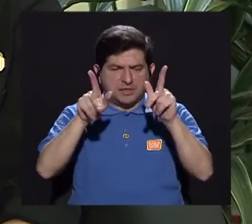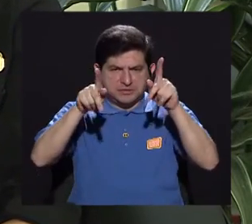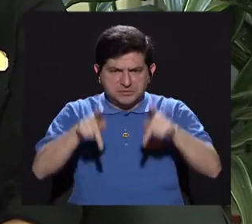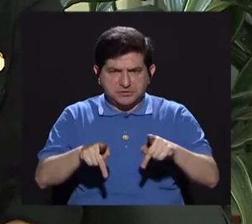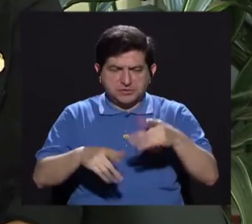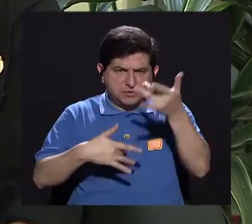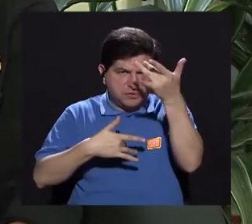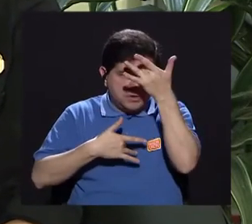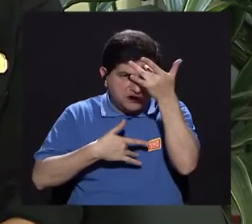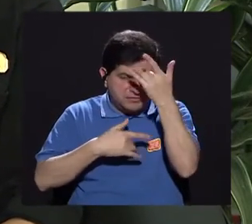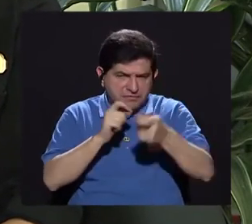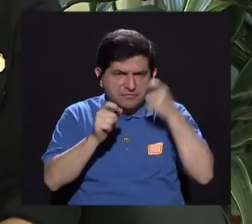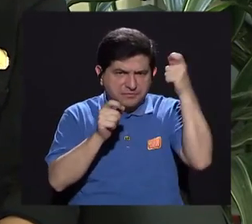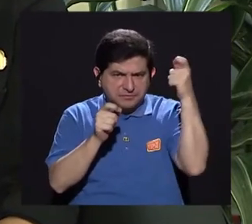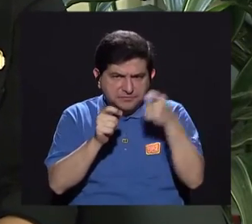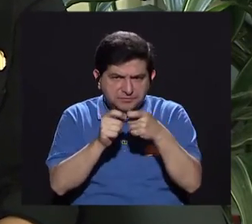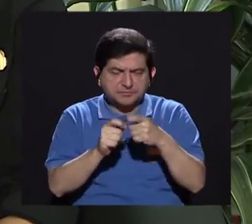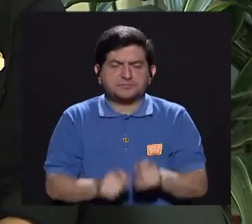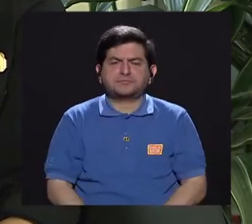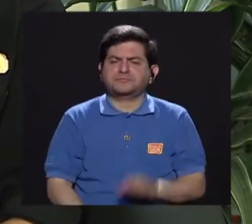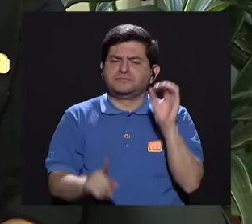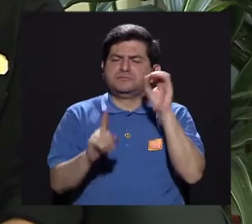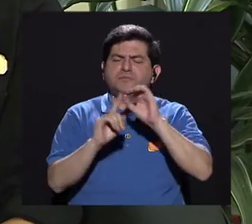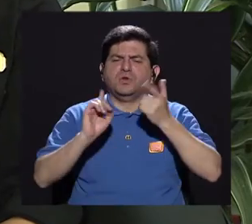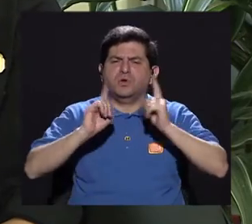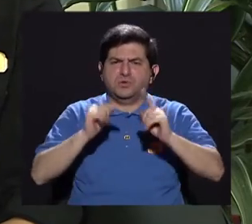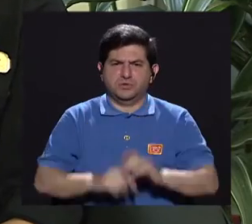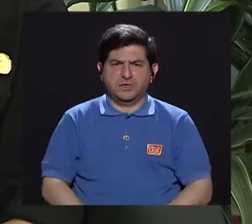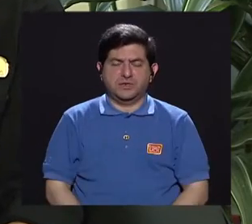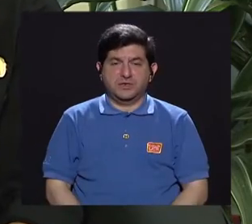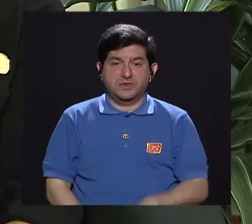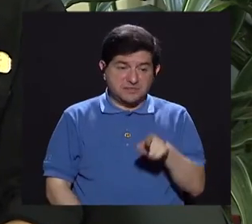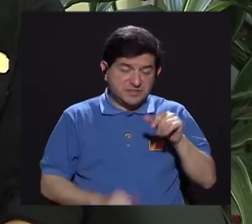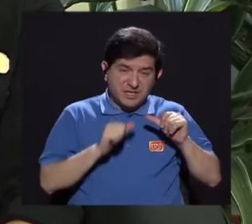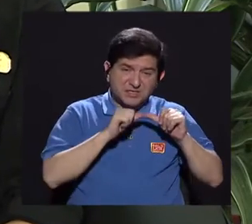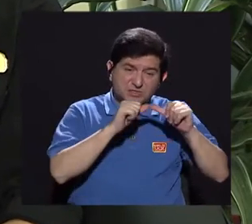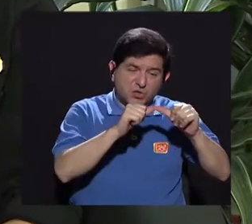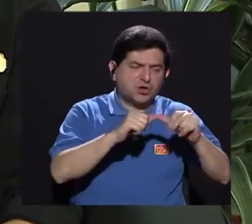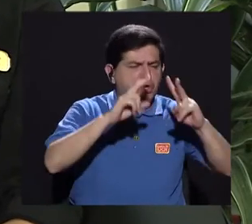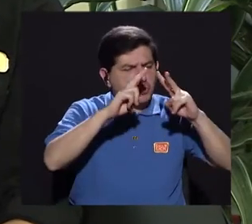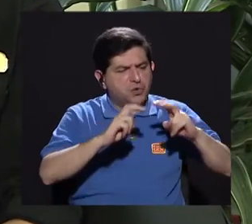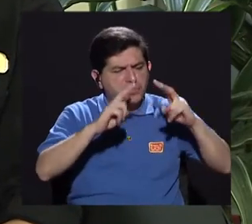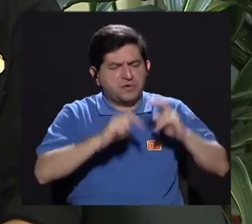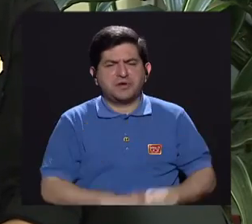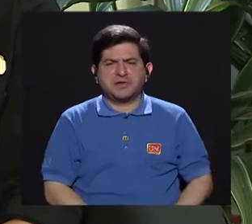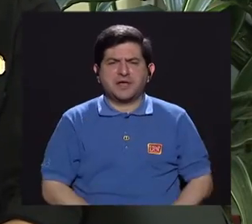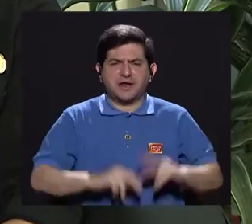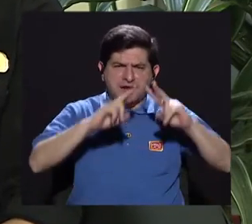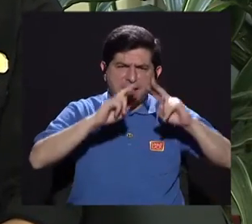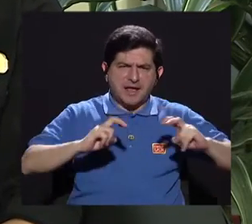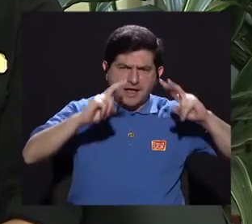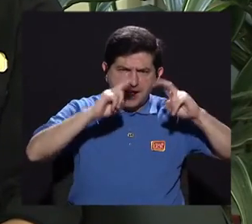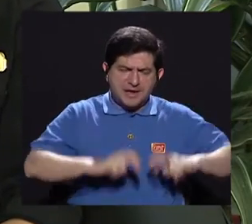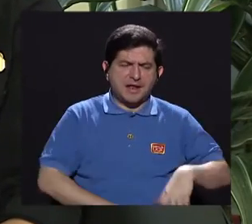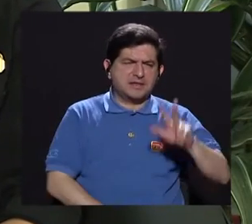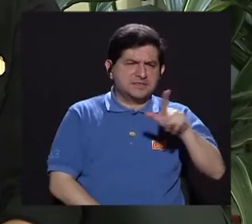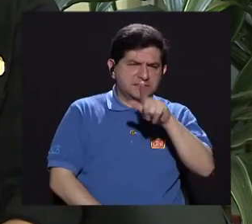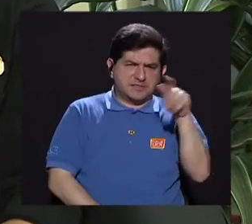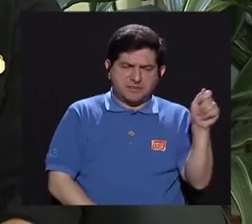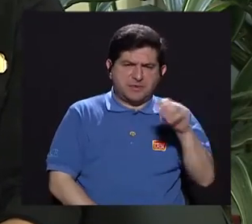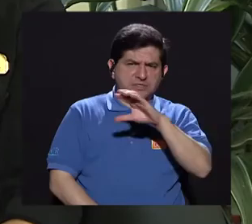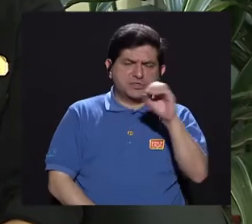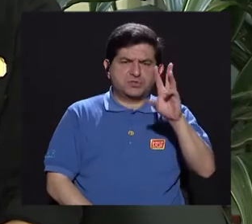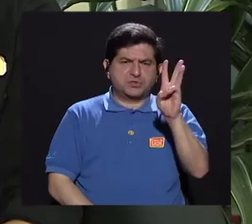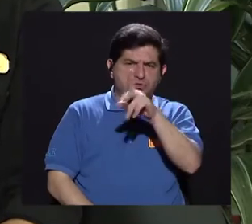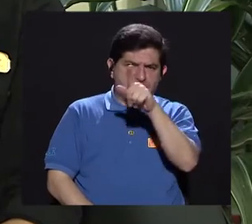el padecimiento que trae, cuál es el objetivo. Si fuera de crónico, entonces revisar los exámenes que se hacen, ya sea cada tres